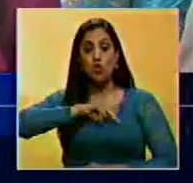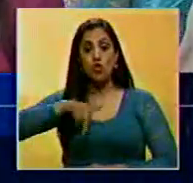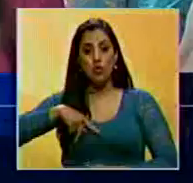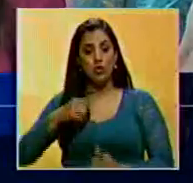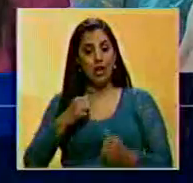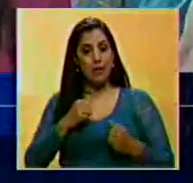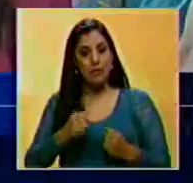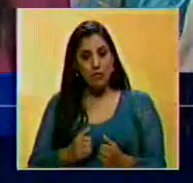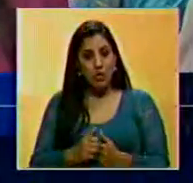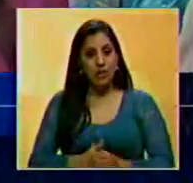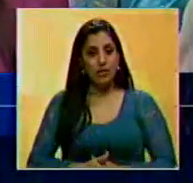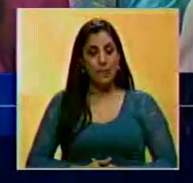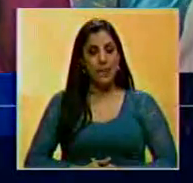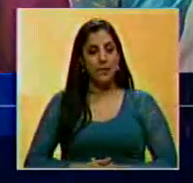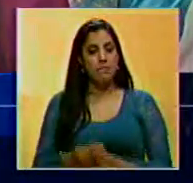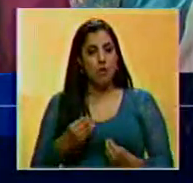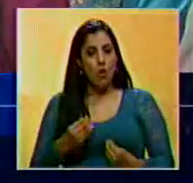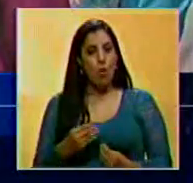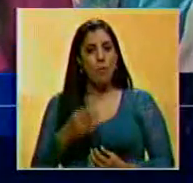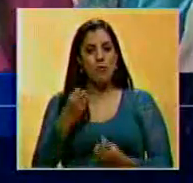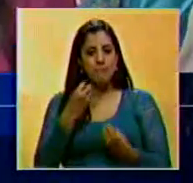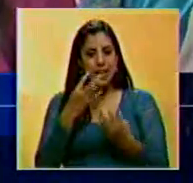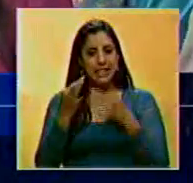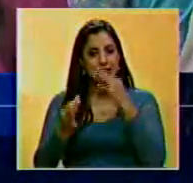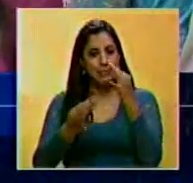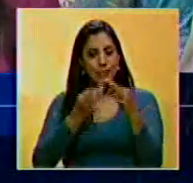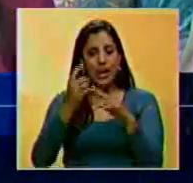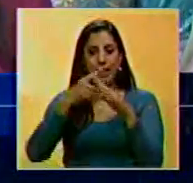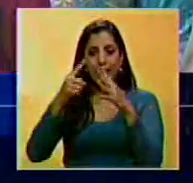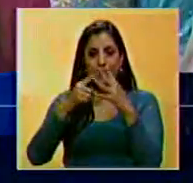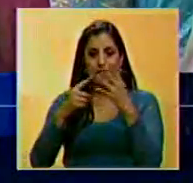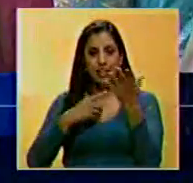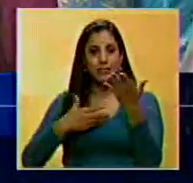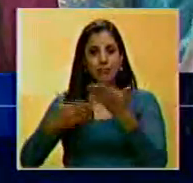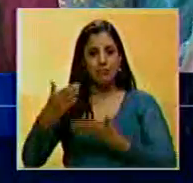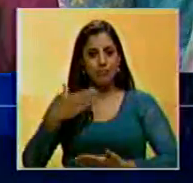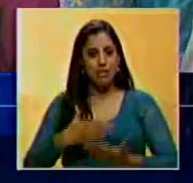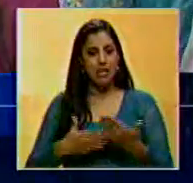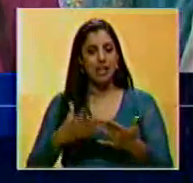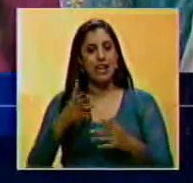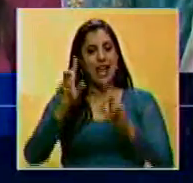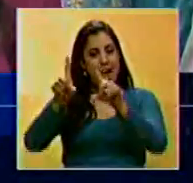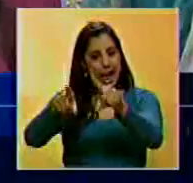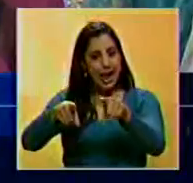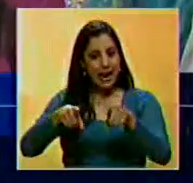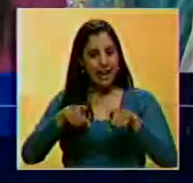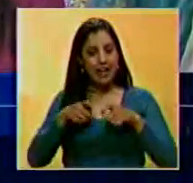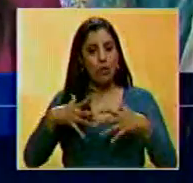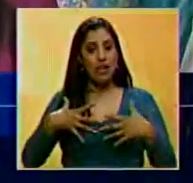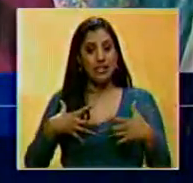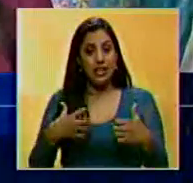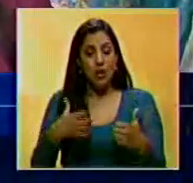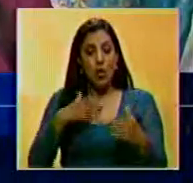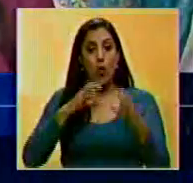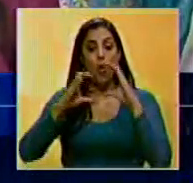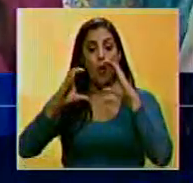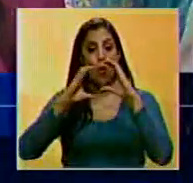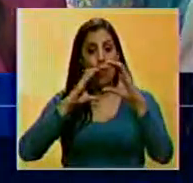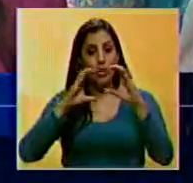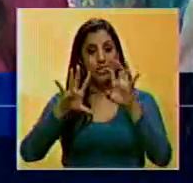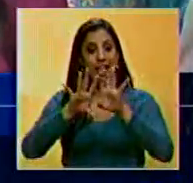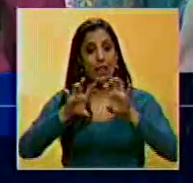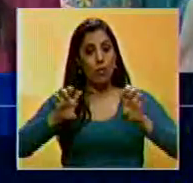redimensionar, como bien lo explicaba, en distintos ámbitos de cooperación, agrícola, salud, comunicación,